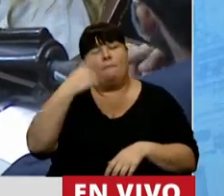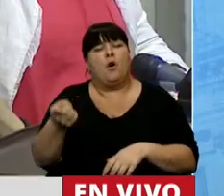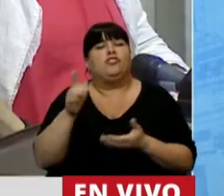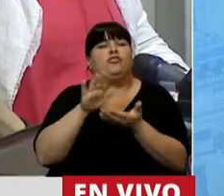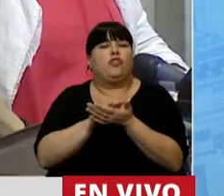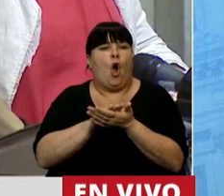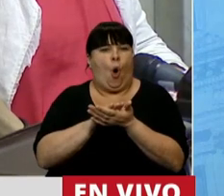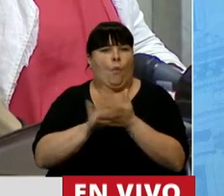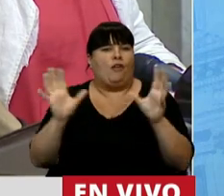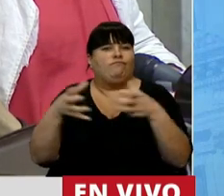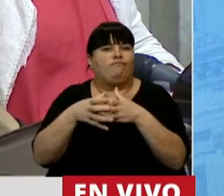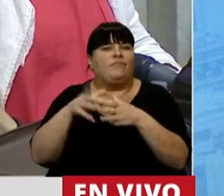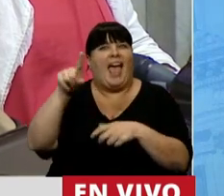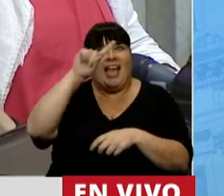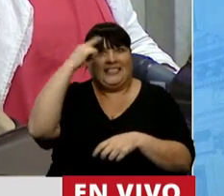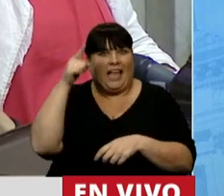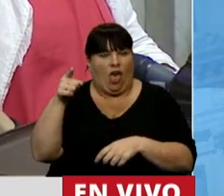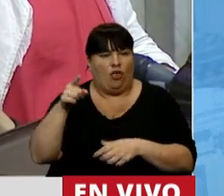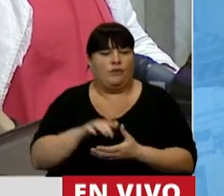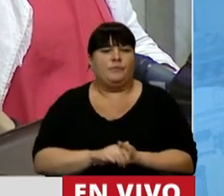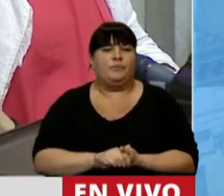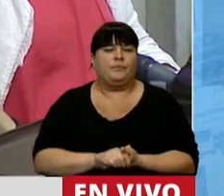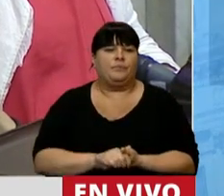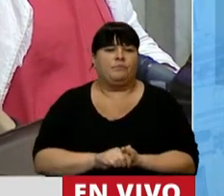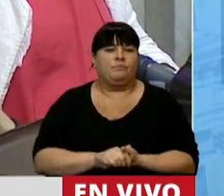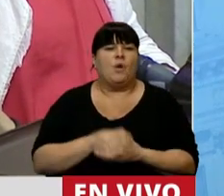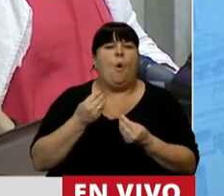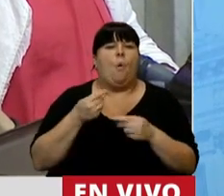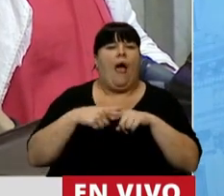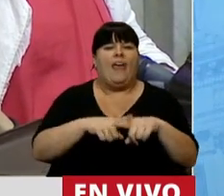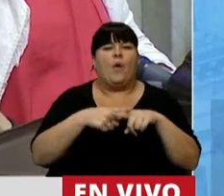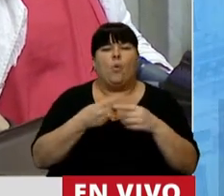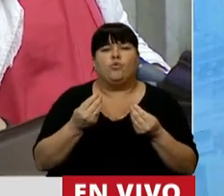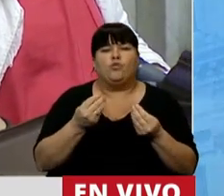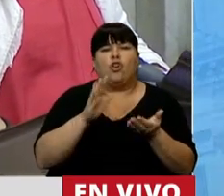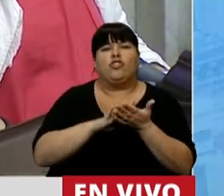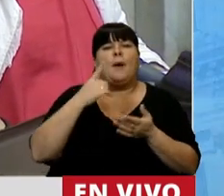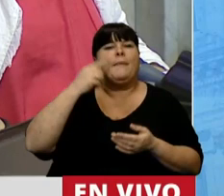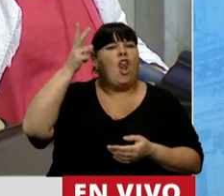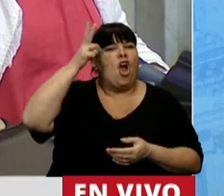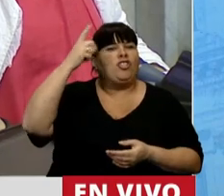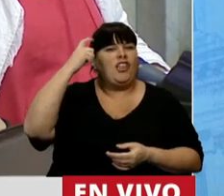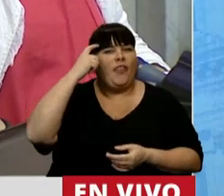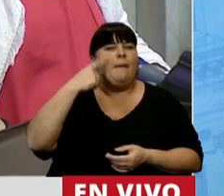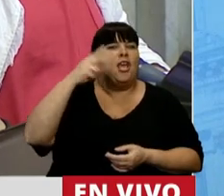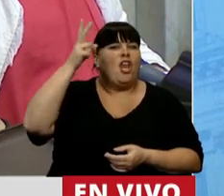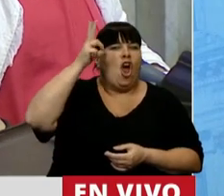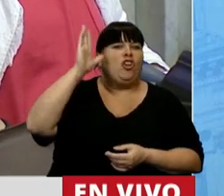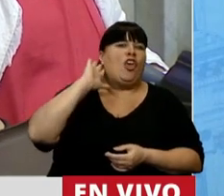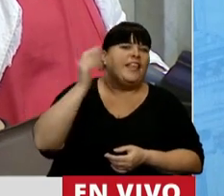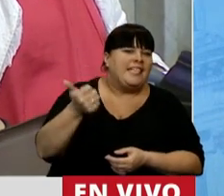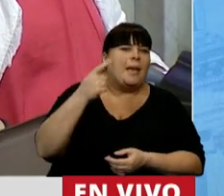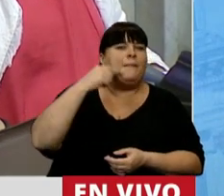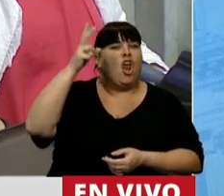lo que tiene que ver en la organización del Estado. ¿Qué discusión había en 1810, 1816,